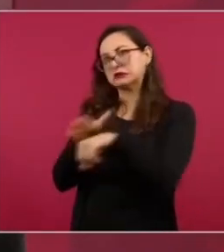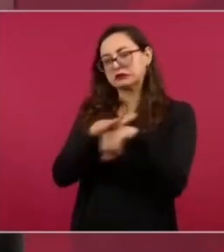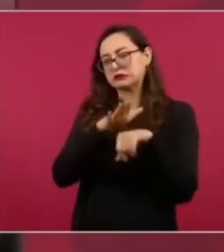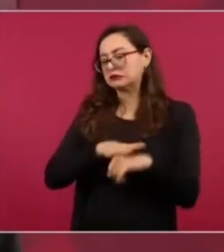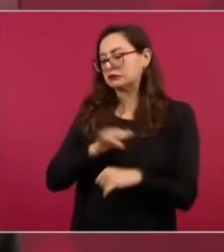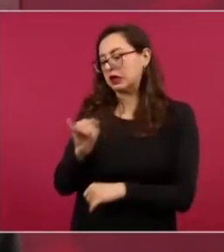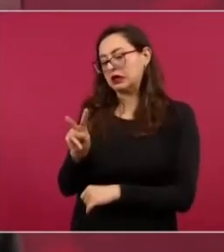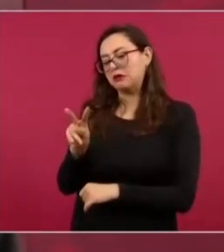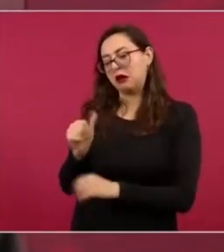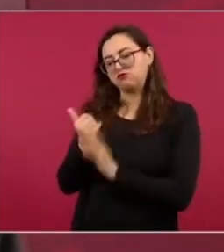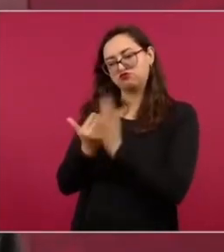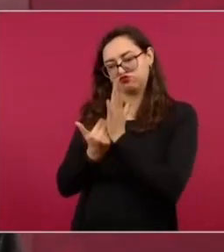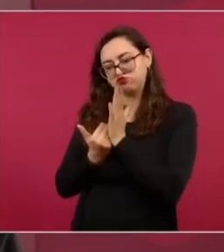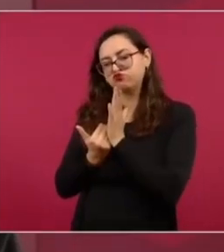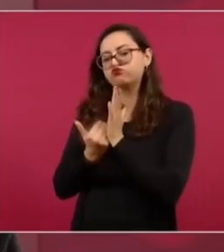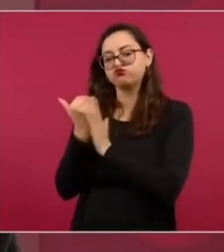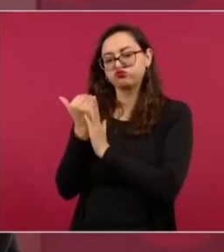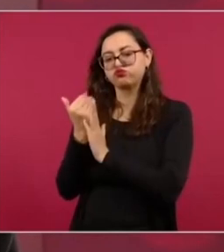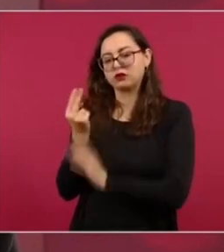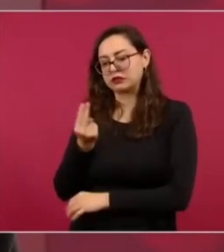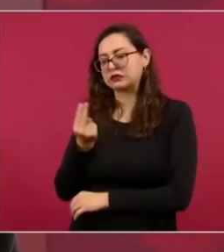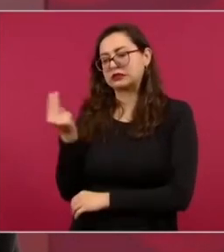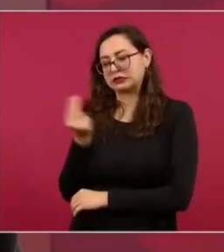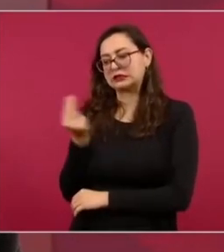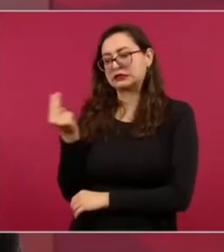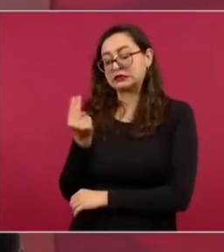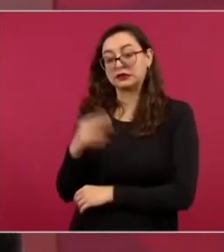así en su estilo